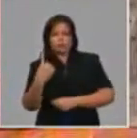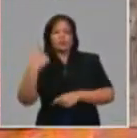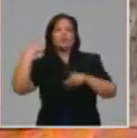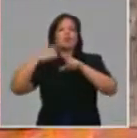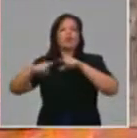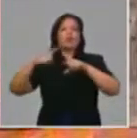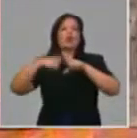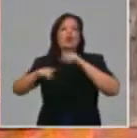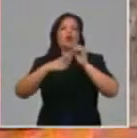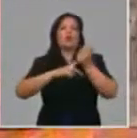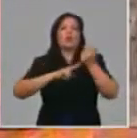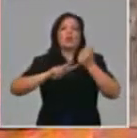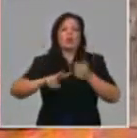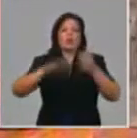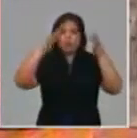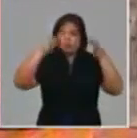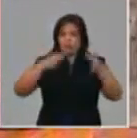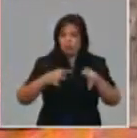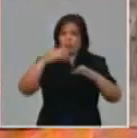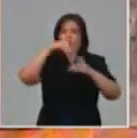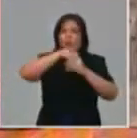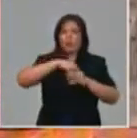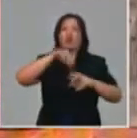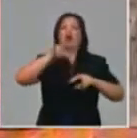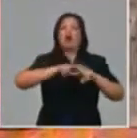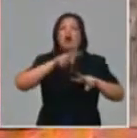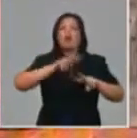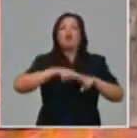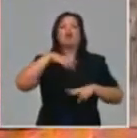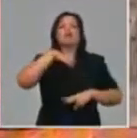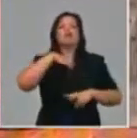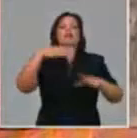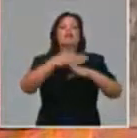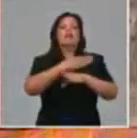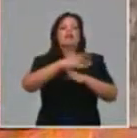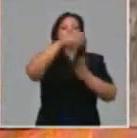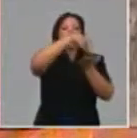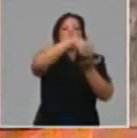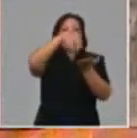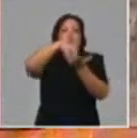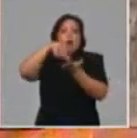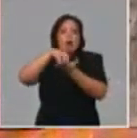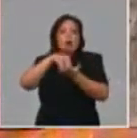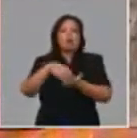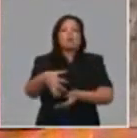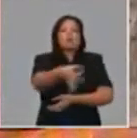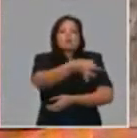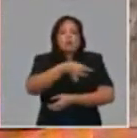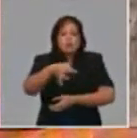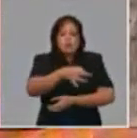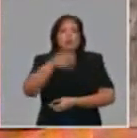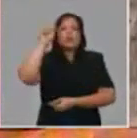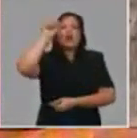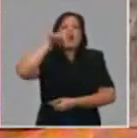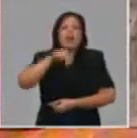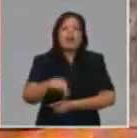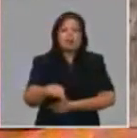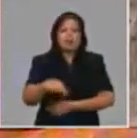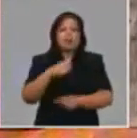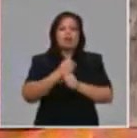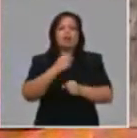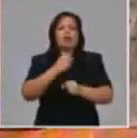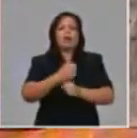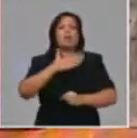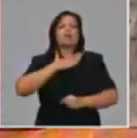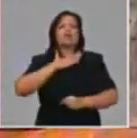provincias, incluida la propia Habana, hay unidades seleccionadas por municipios donde el trabajador por cuenta propia, con su